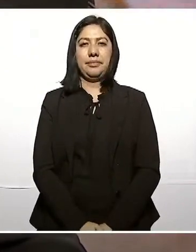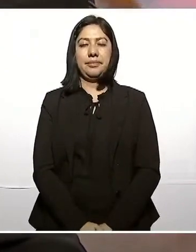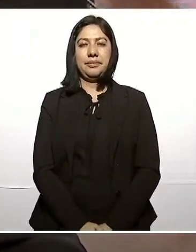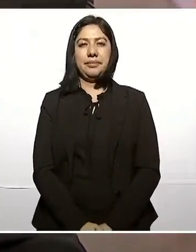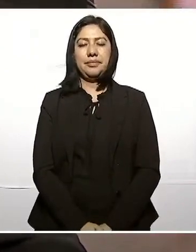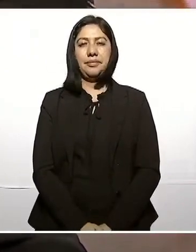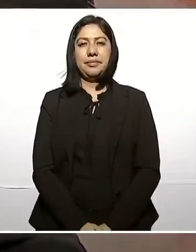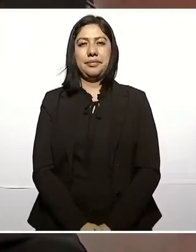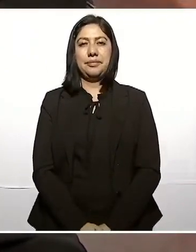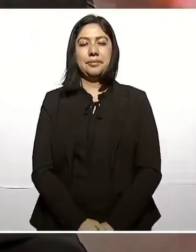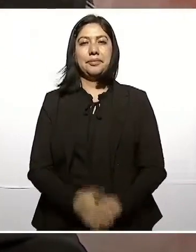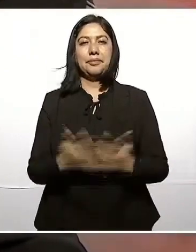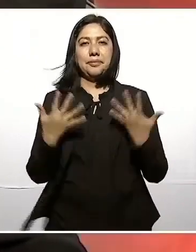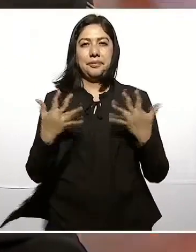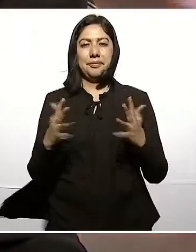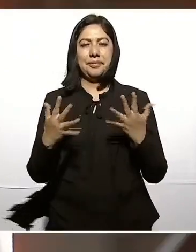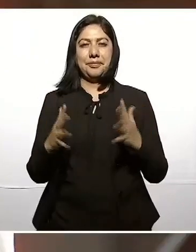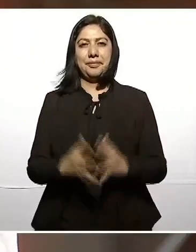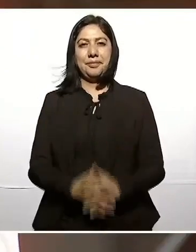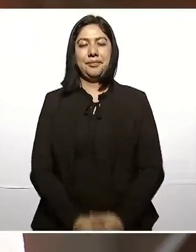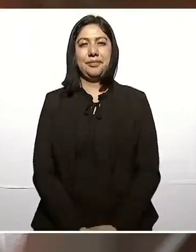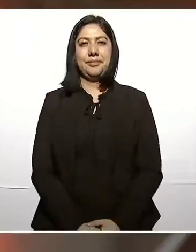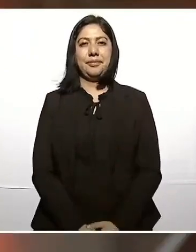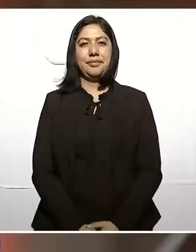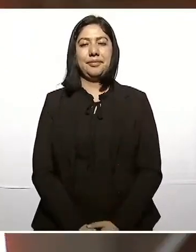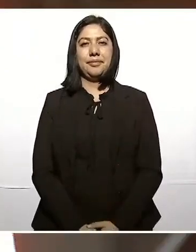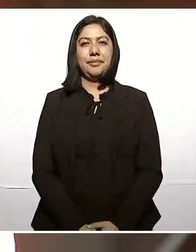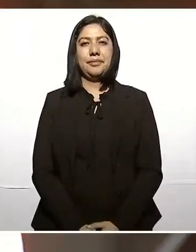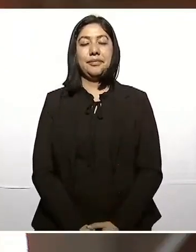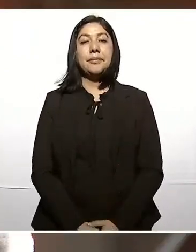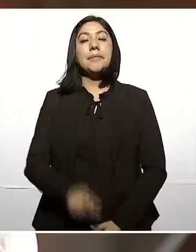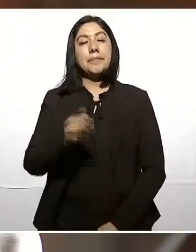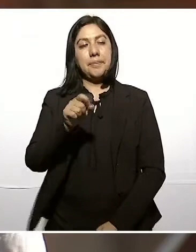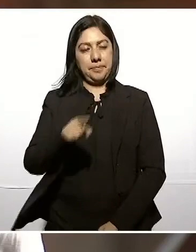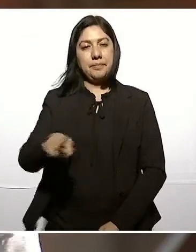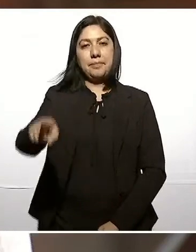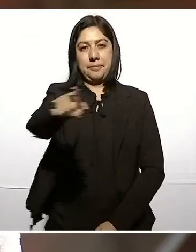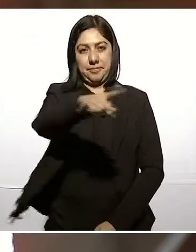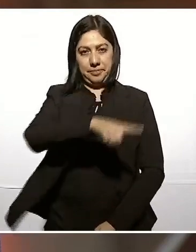a ustedes.